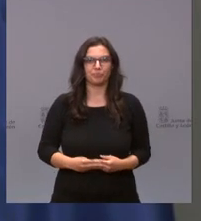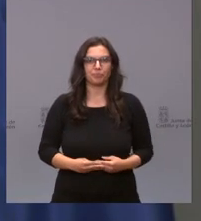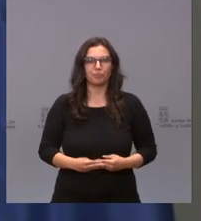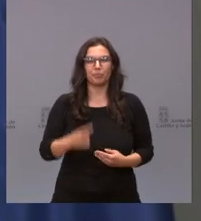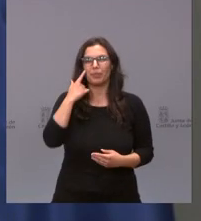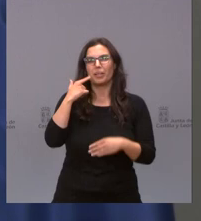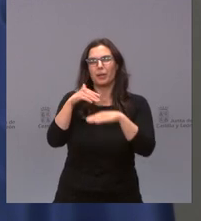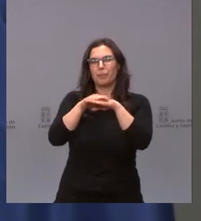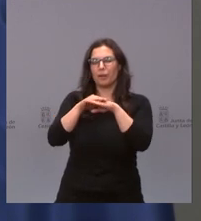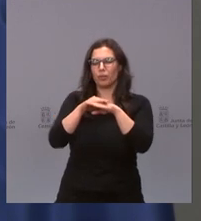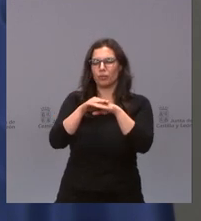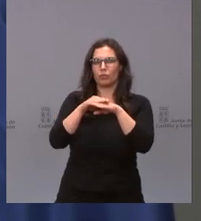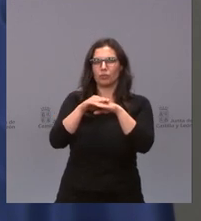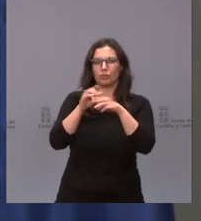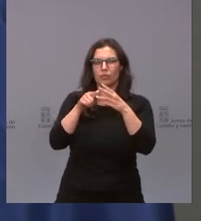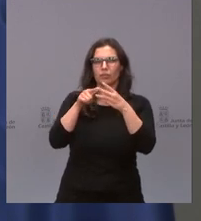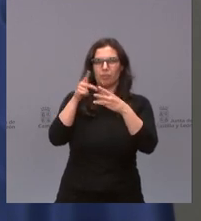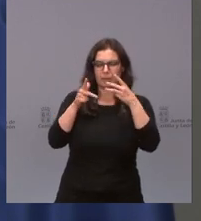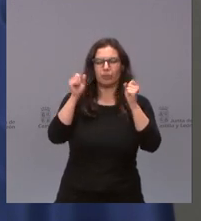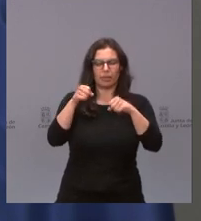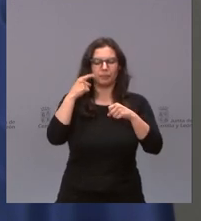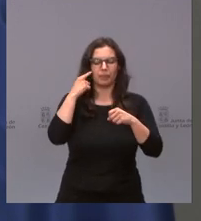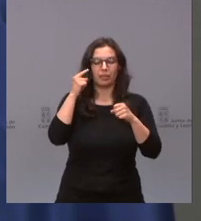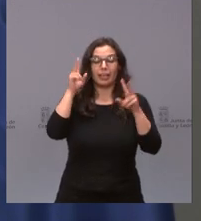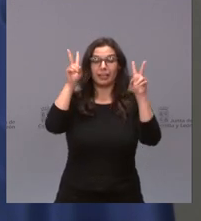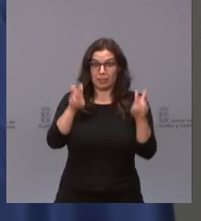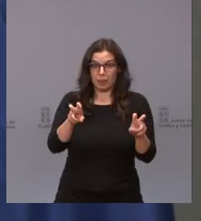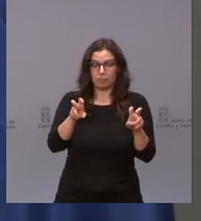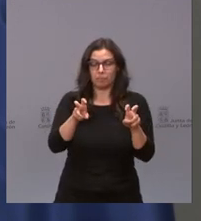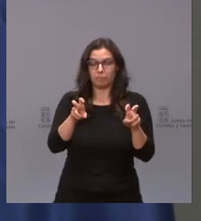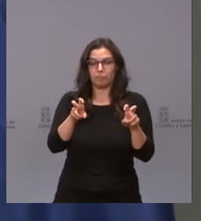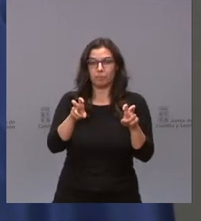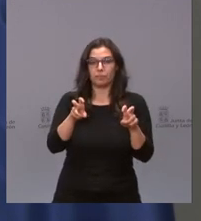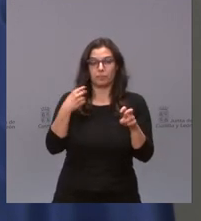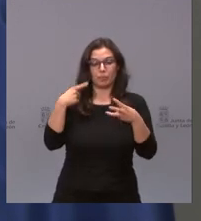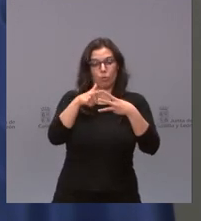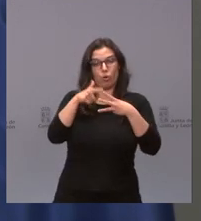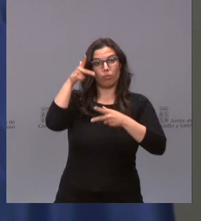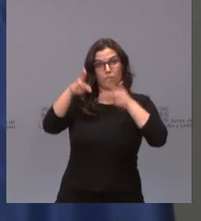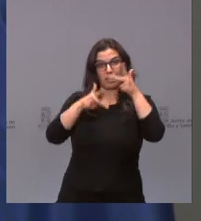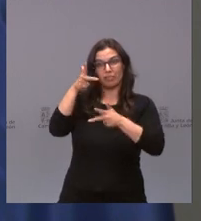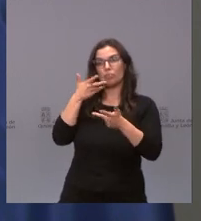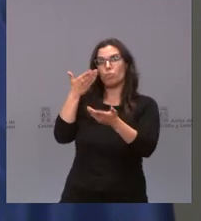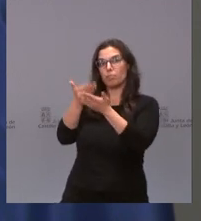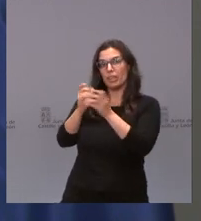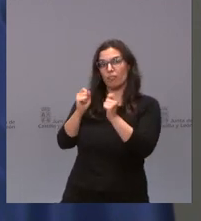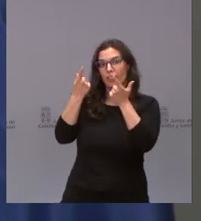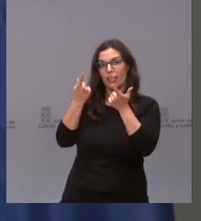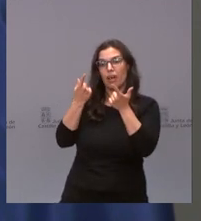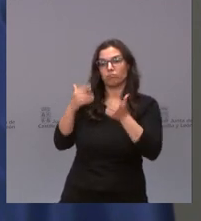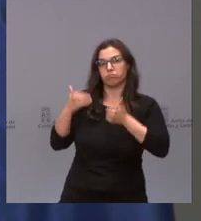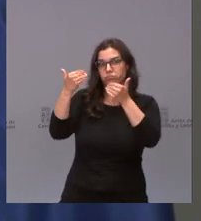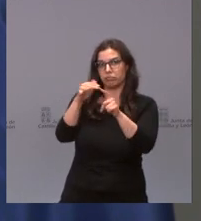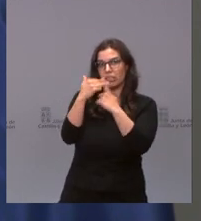Perdón, comisión, el País Vasco. Vale. Bueno, sobre el asunto de la petición del País Vasco o no de la prórroga del estado de alarma,